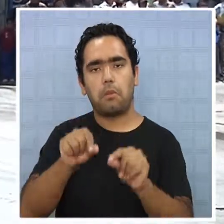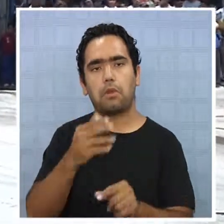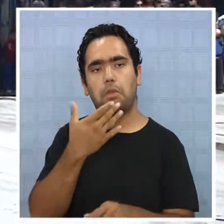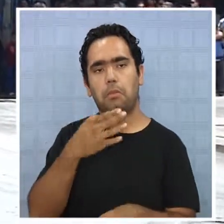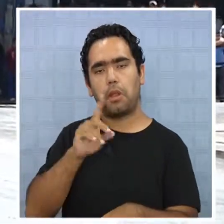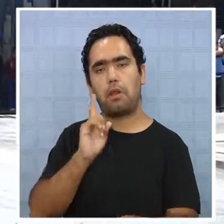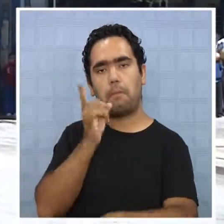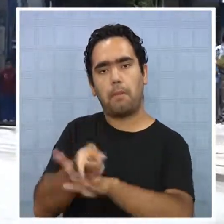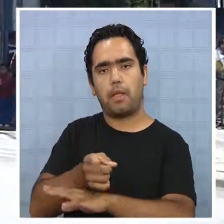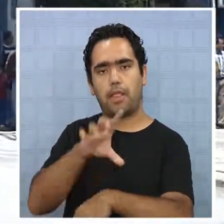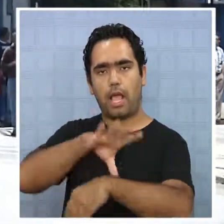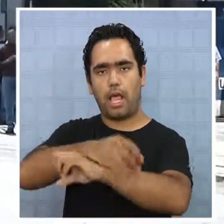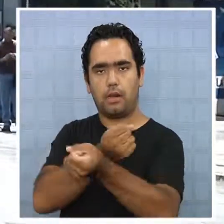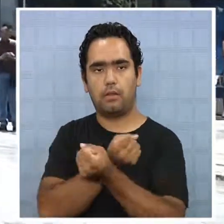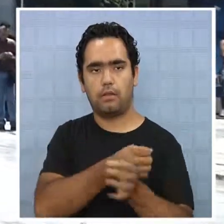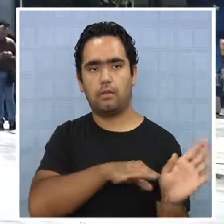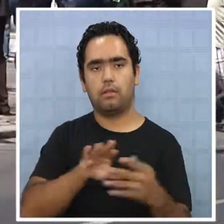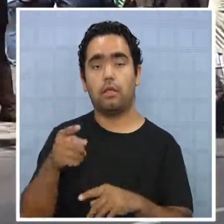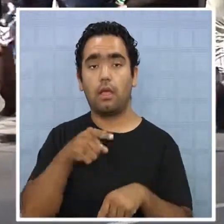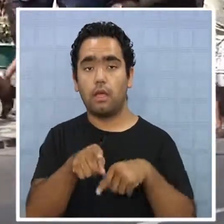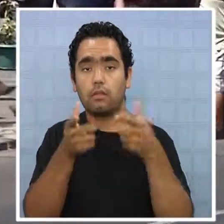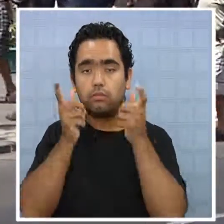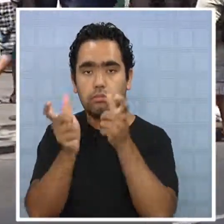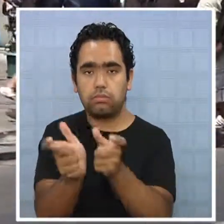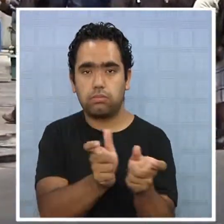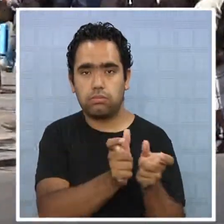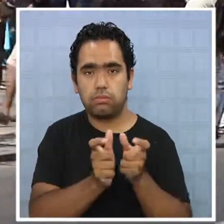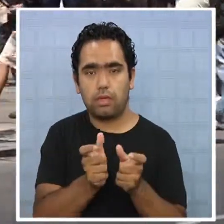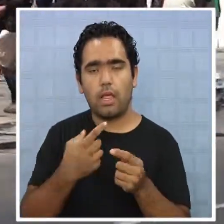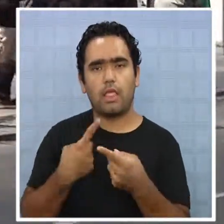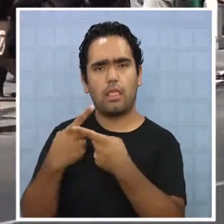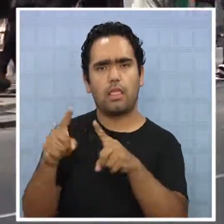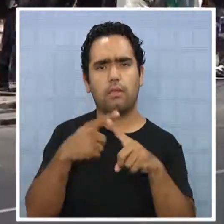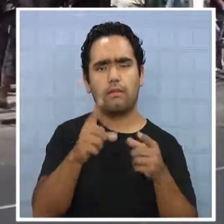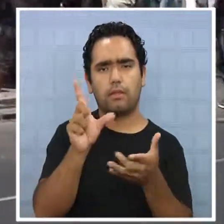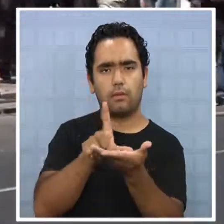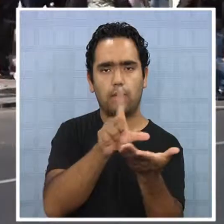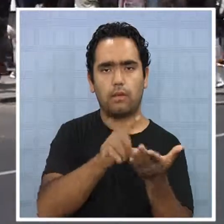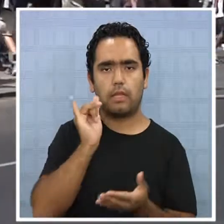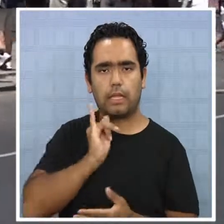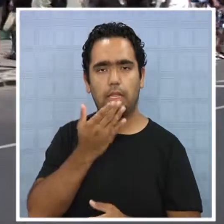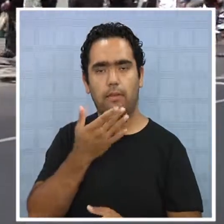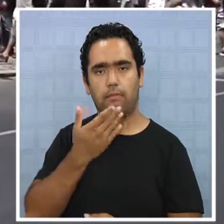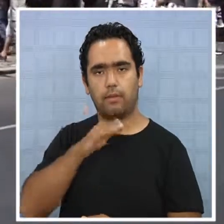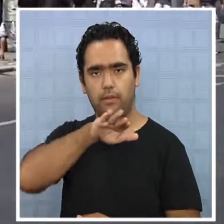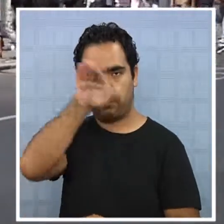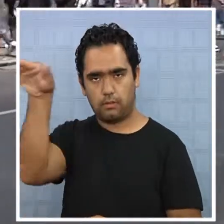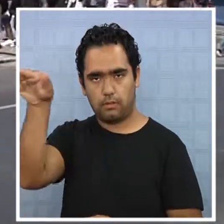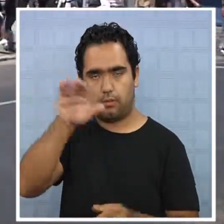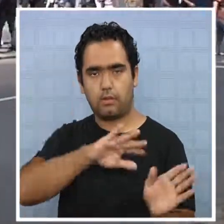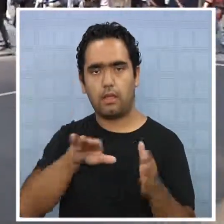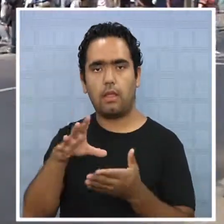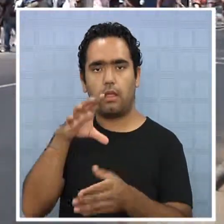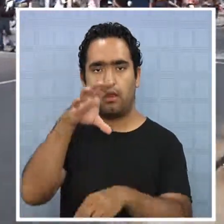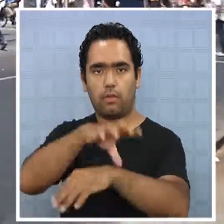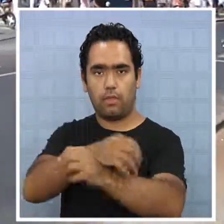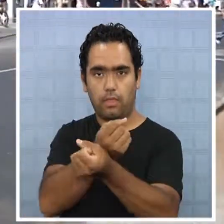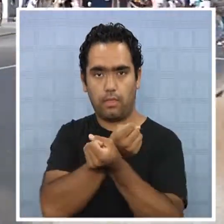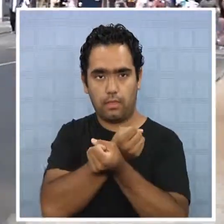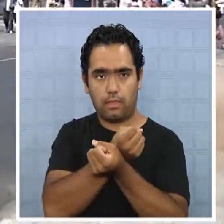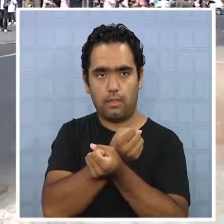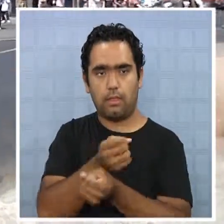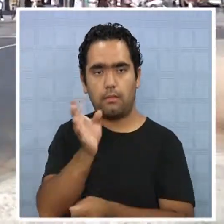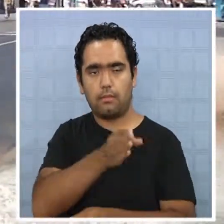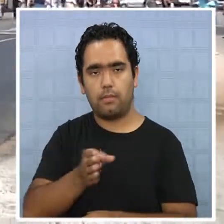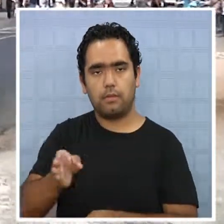los menos fueron por órdenes de arreglo. Este operativo abarcó distintos sectores de Iquique y Alto Hospicio y en el caso de los